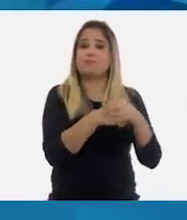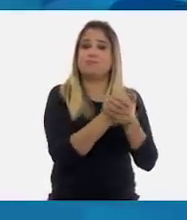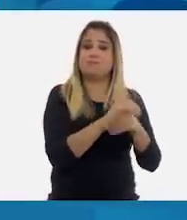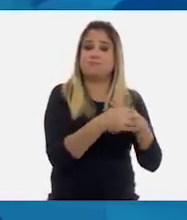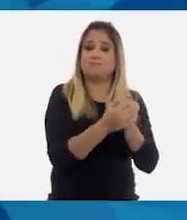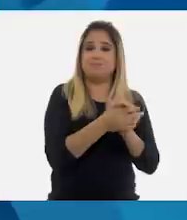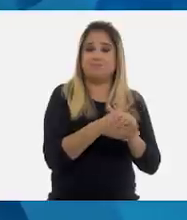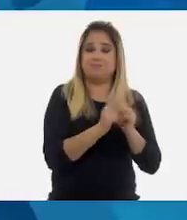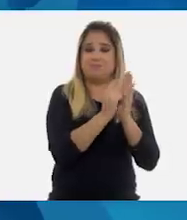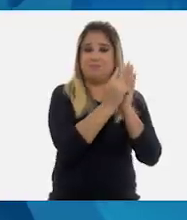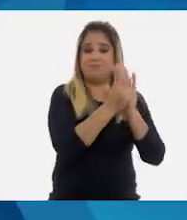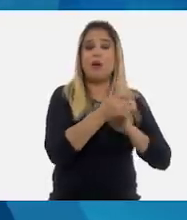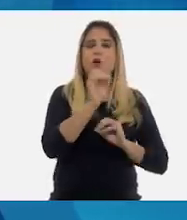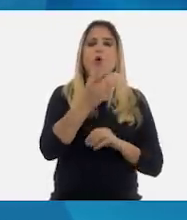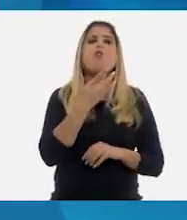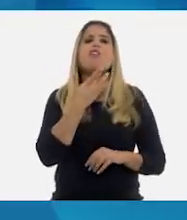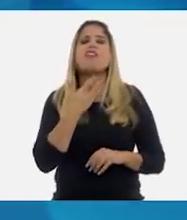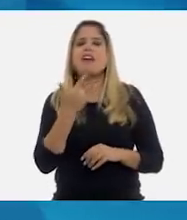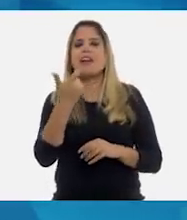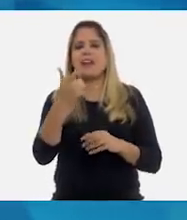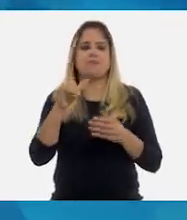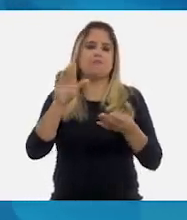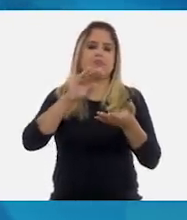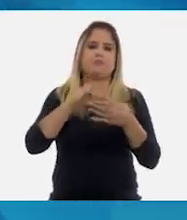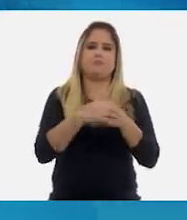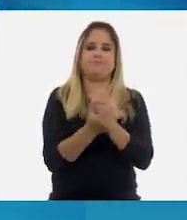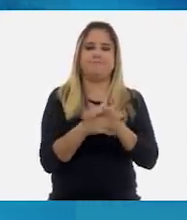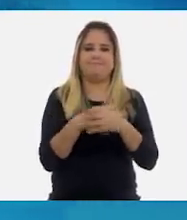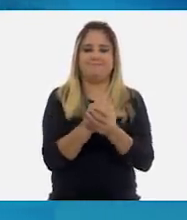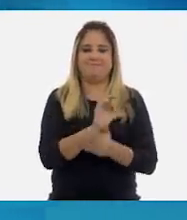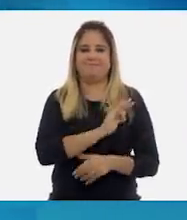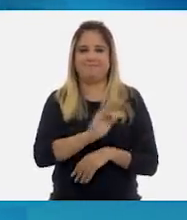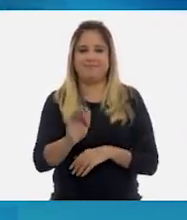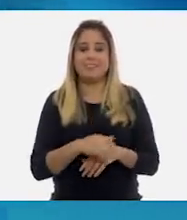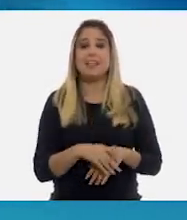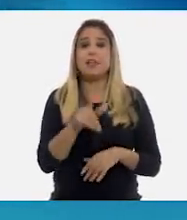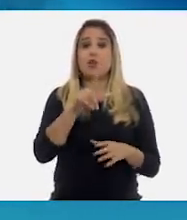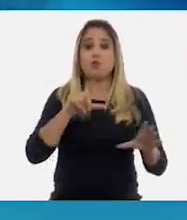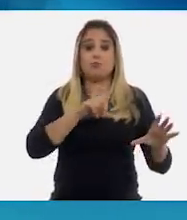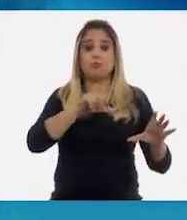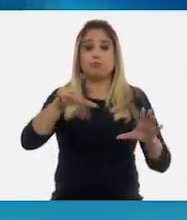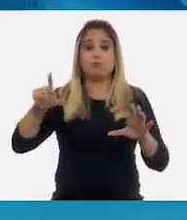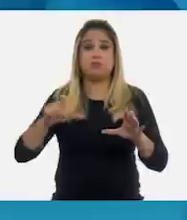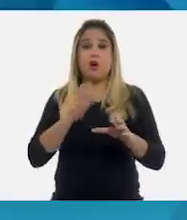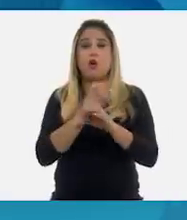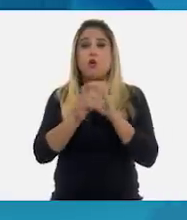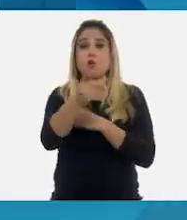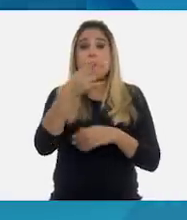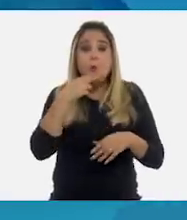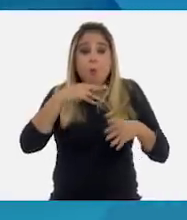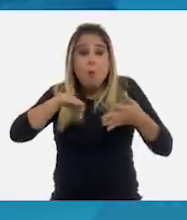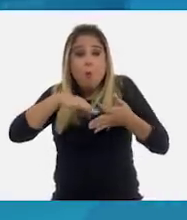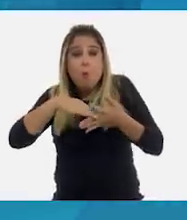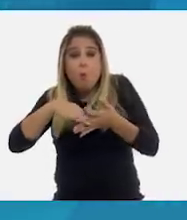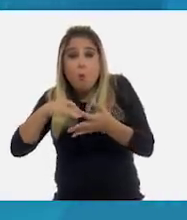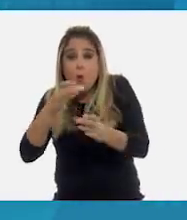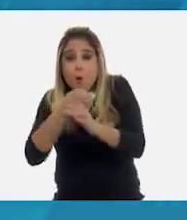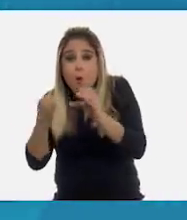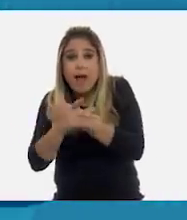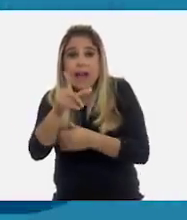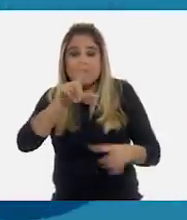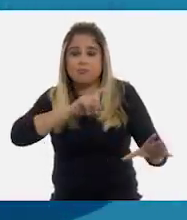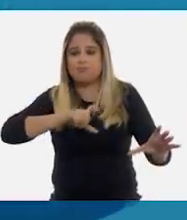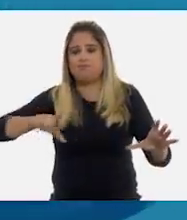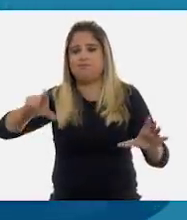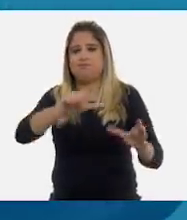desinfectante a base de agua y alcohol. Desinfecta las superficies de los objetos que más utilizas. También las